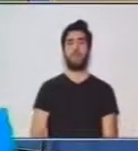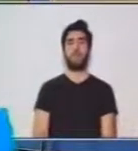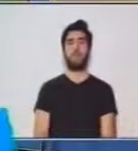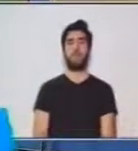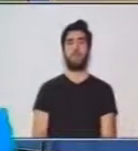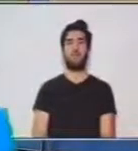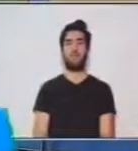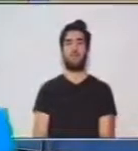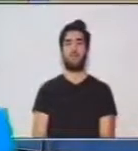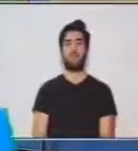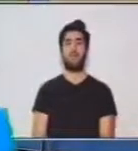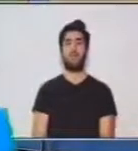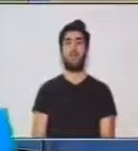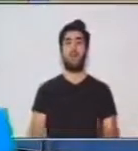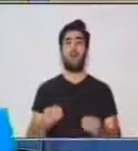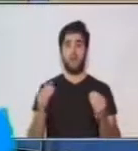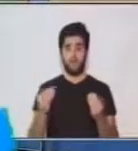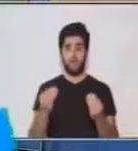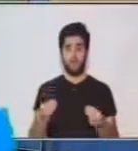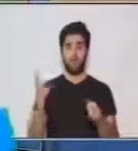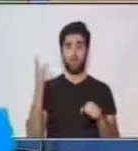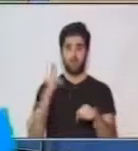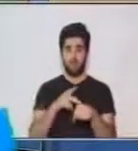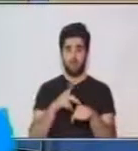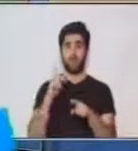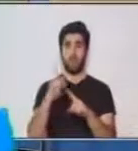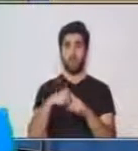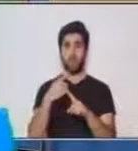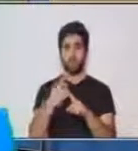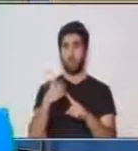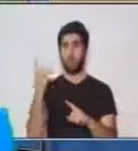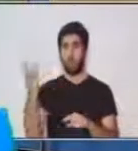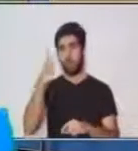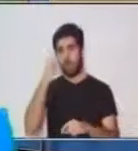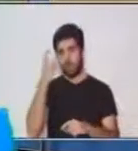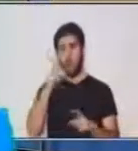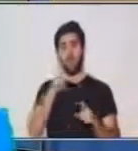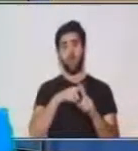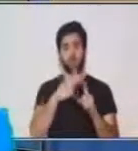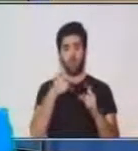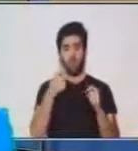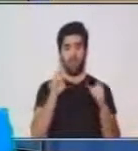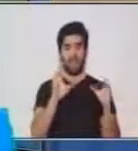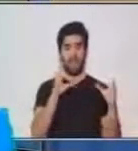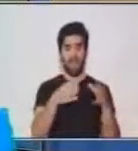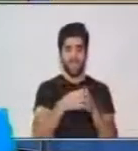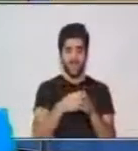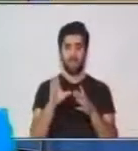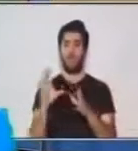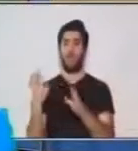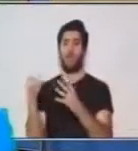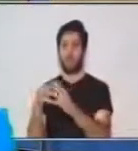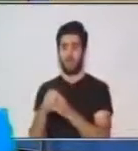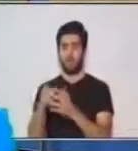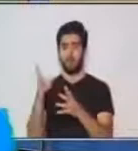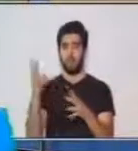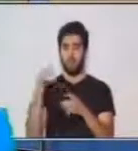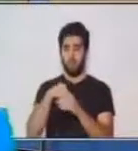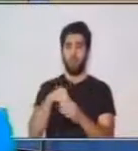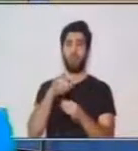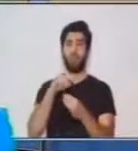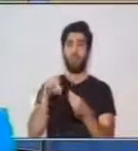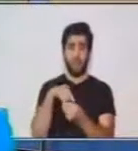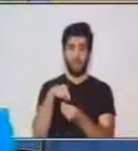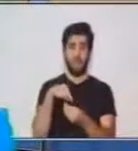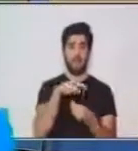veces, cuando estamos trabajando en equipos, cuando estamos con nuestros familiares o